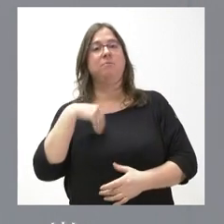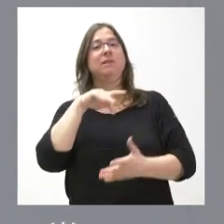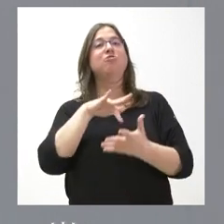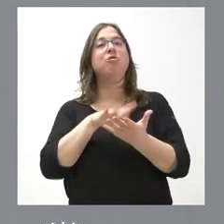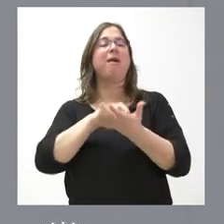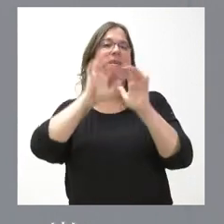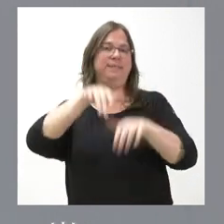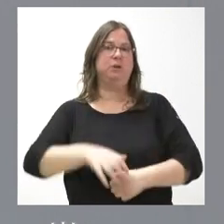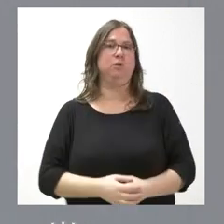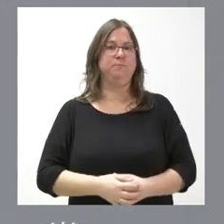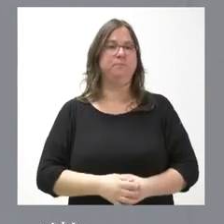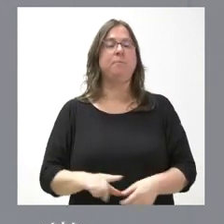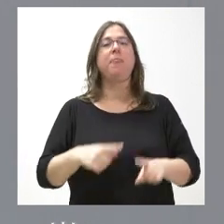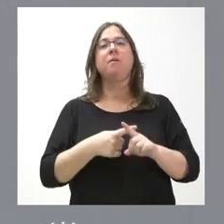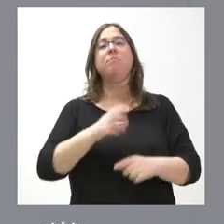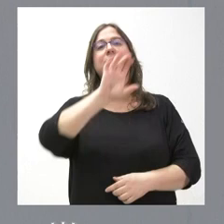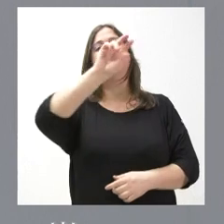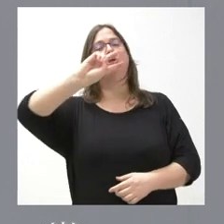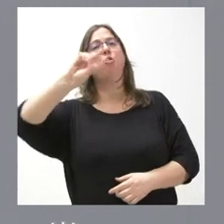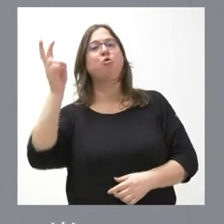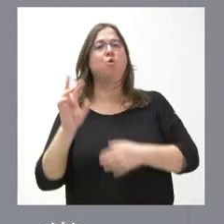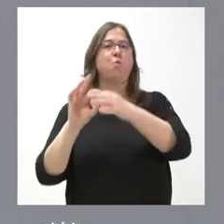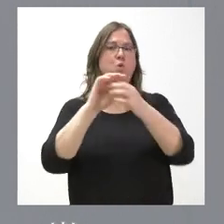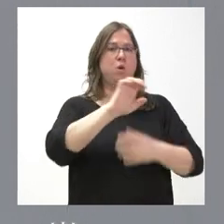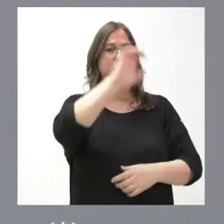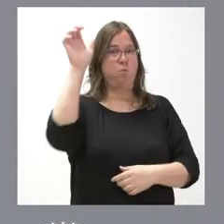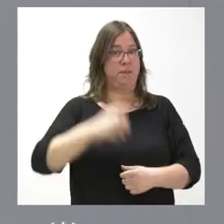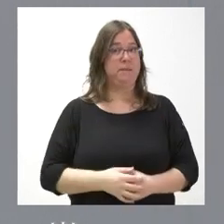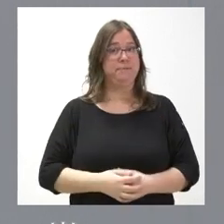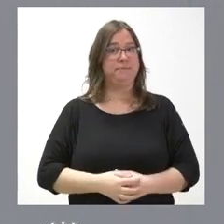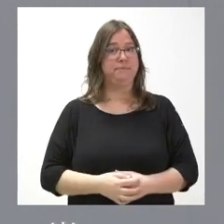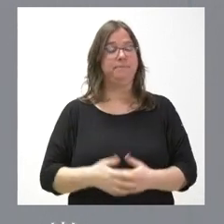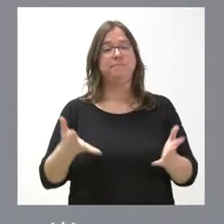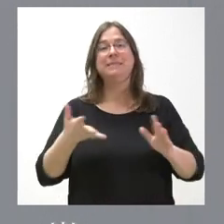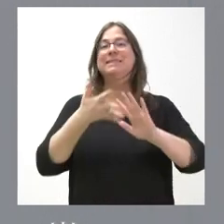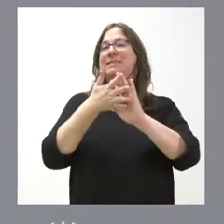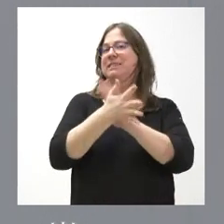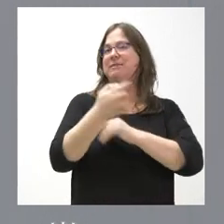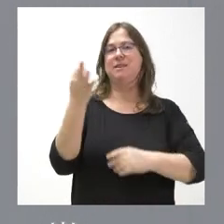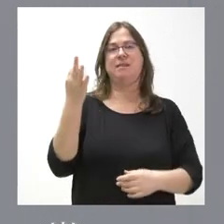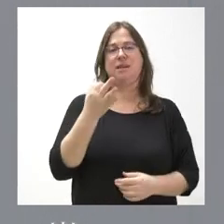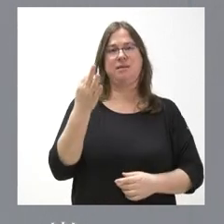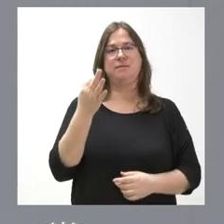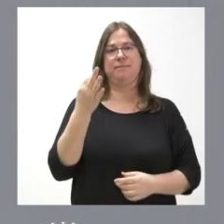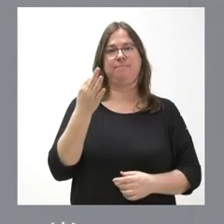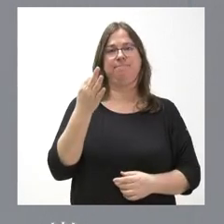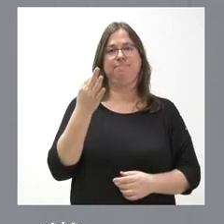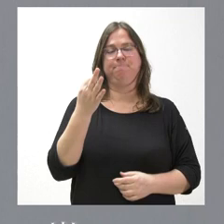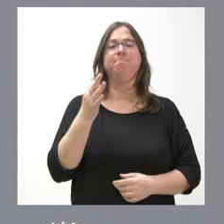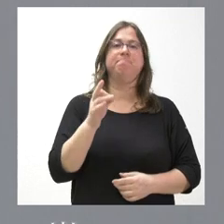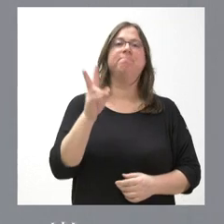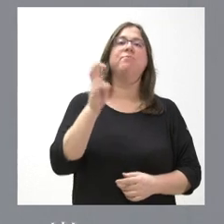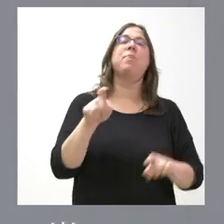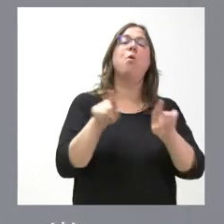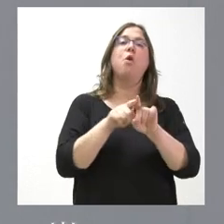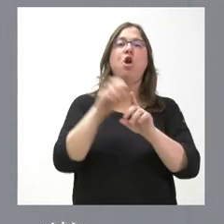Castilla y León o se producen en otros países de la Unión Europea. Por tanto, somos muy partidarios de la posición